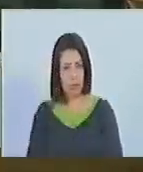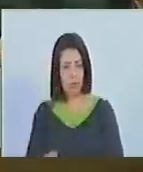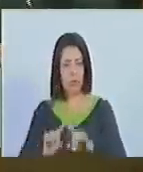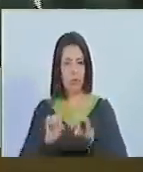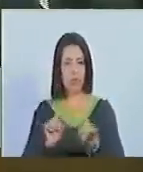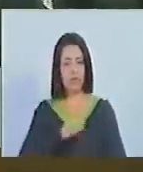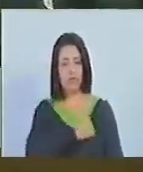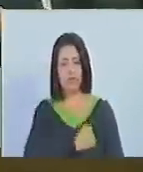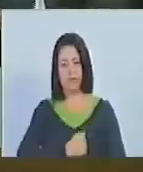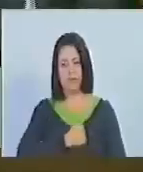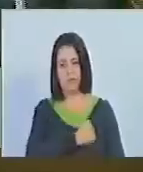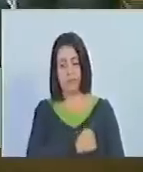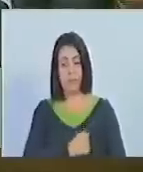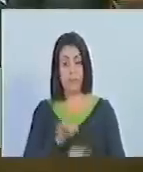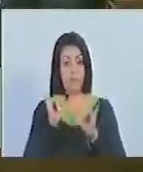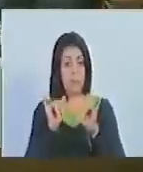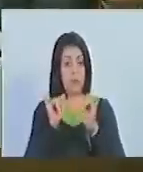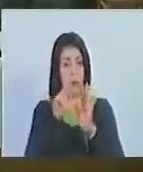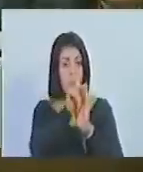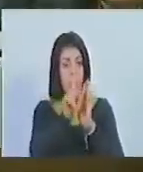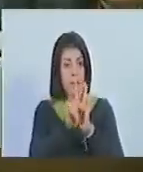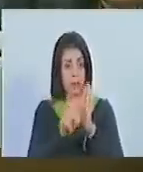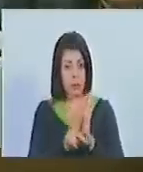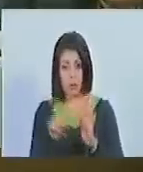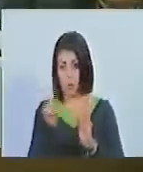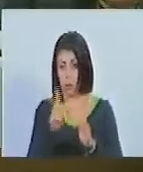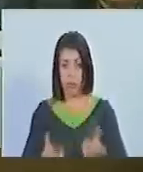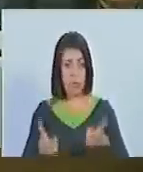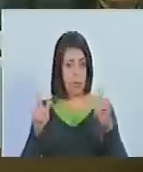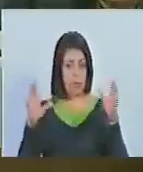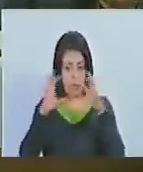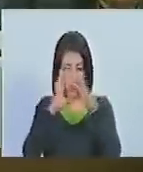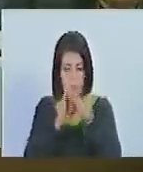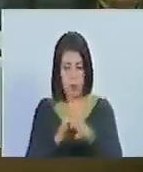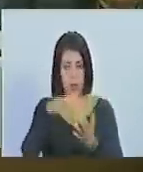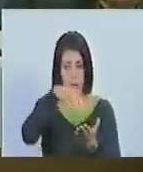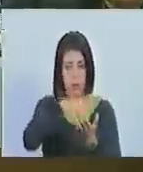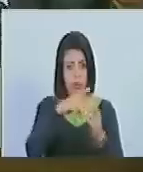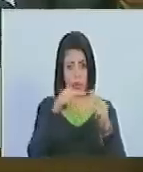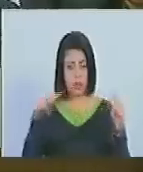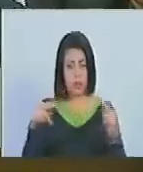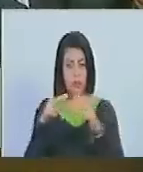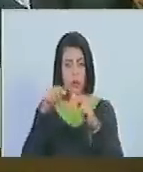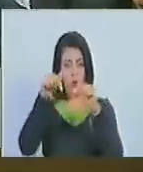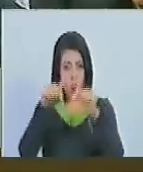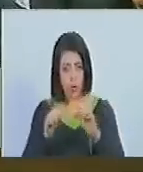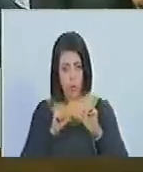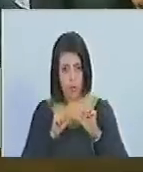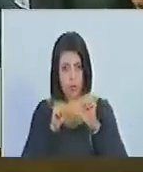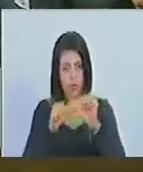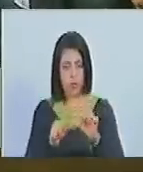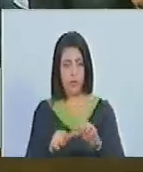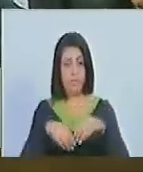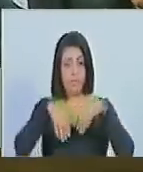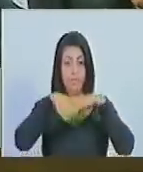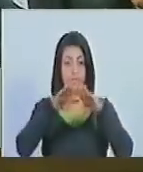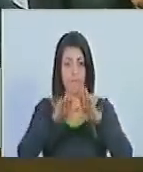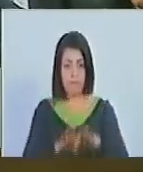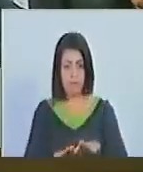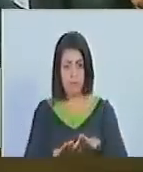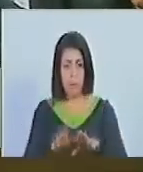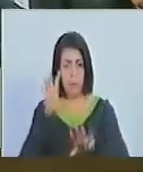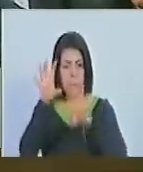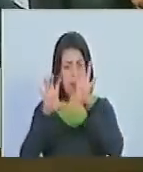lamentablemente con los mismos principios que no permitieron que se consolidara el Congreso de Panamá hoy mantienen en pausa la